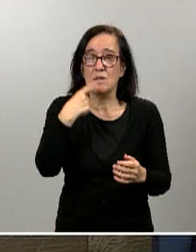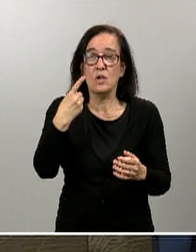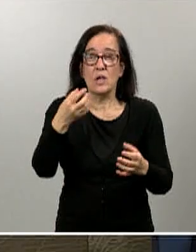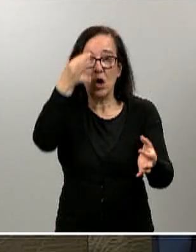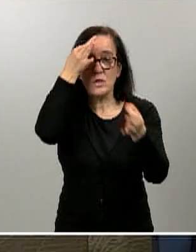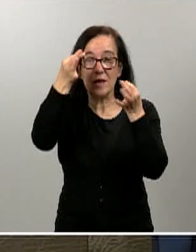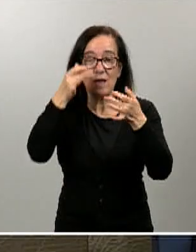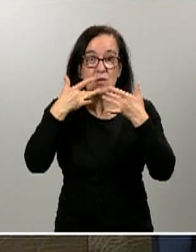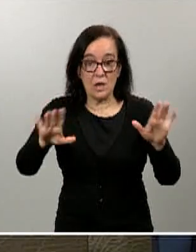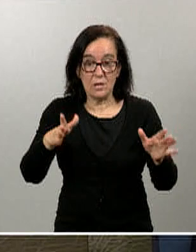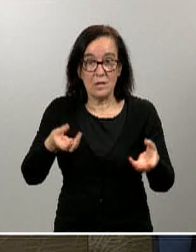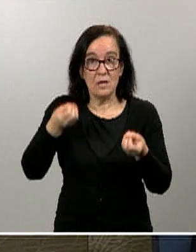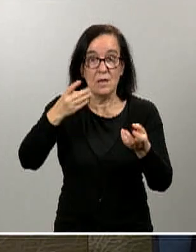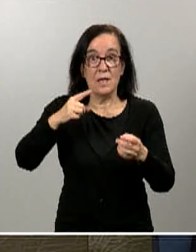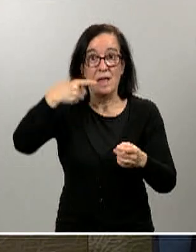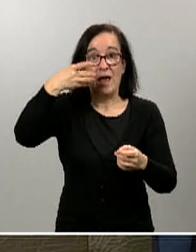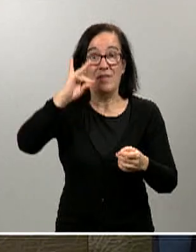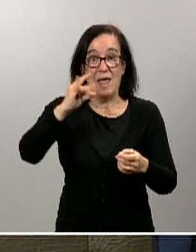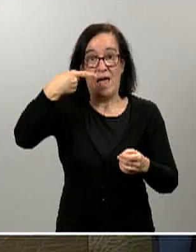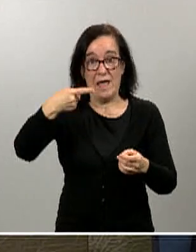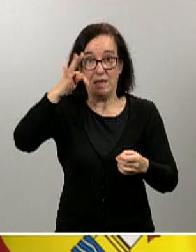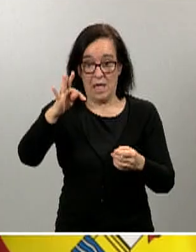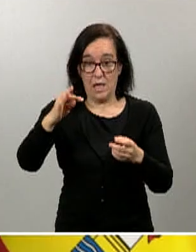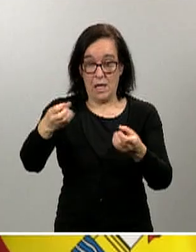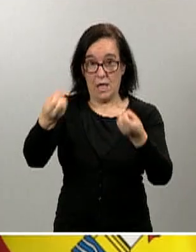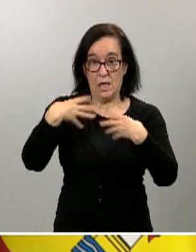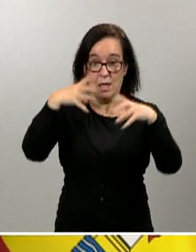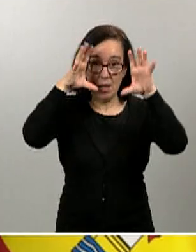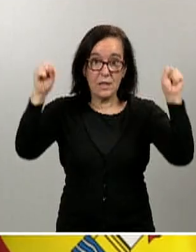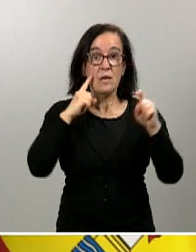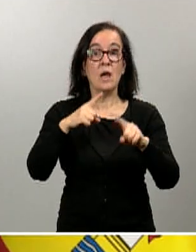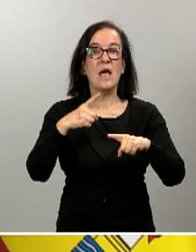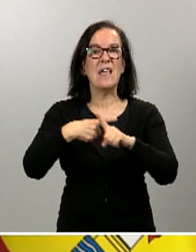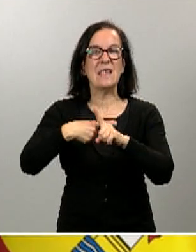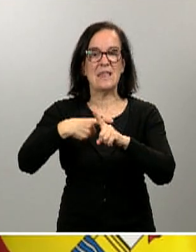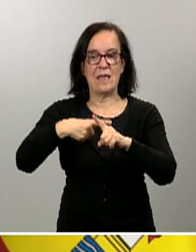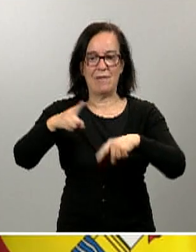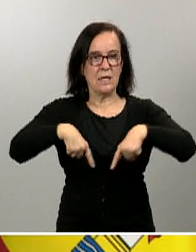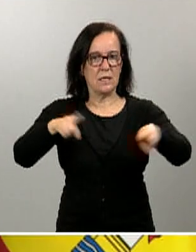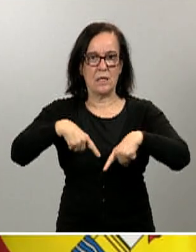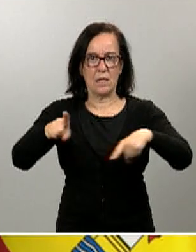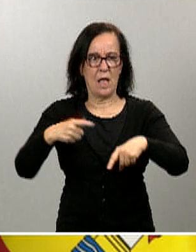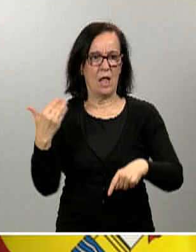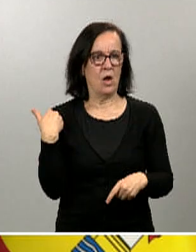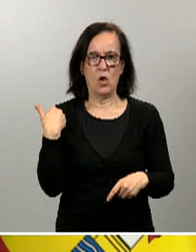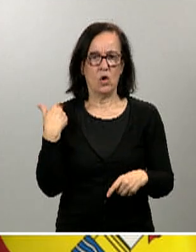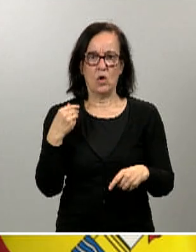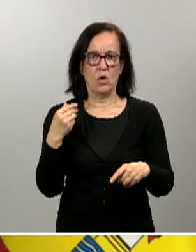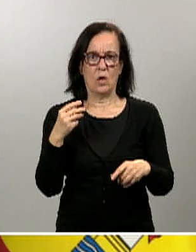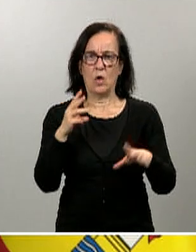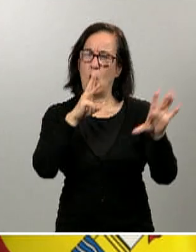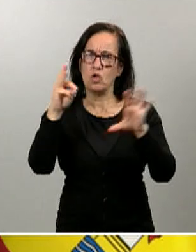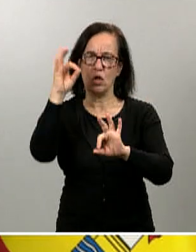traslada la Dirección General de Tráfico es que el nivel de tráfico ayer fue con un 80% de